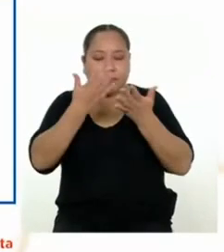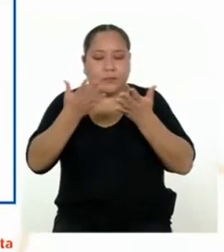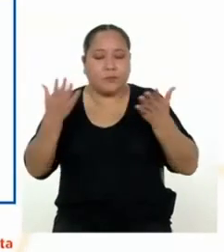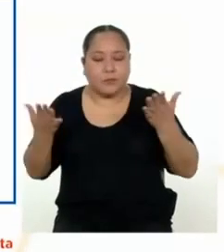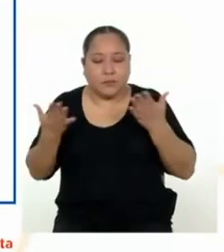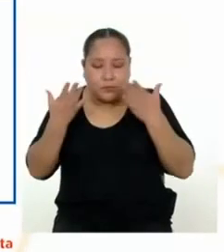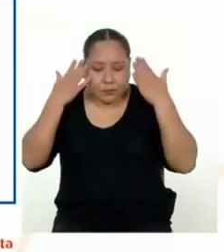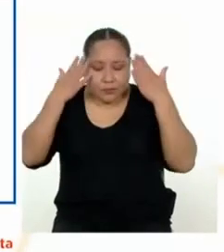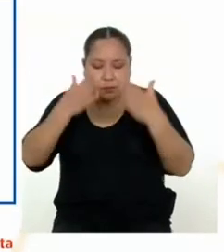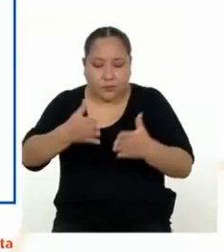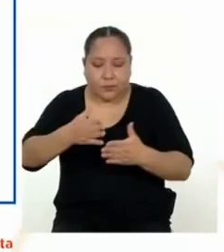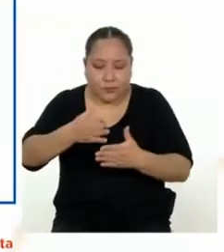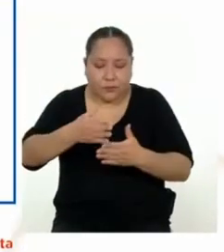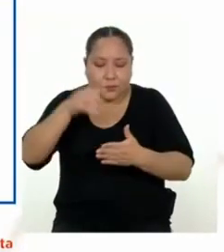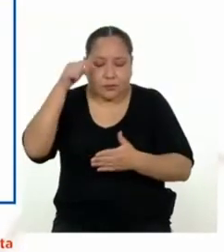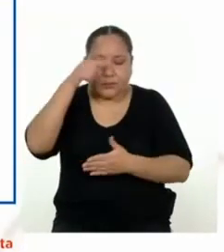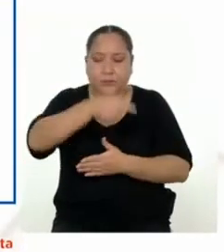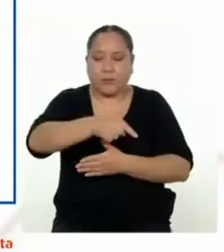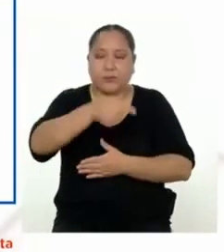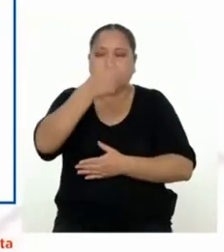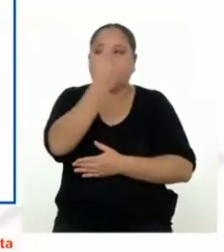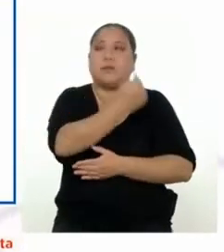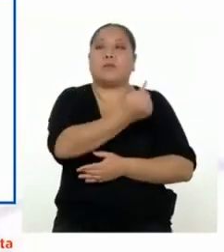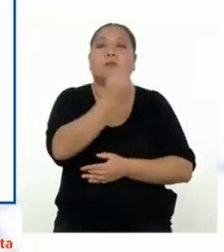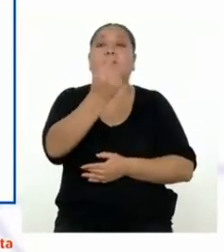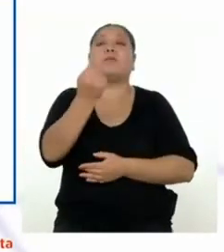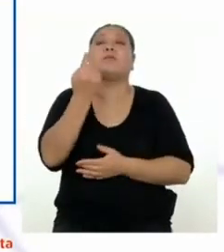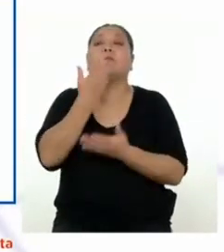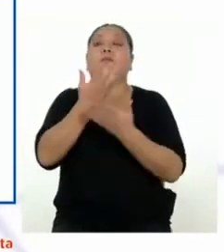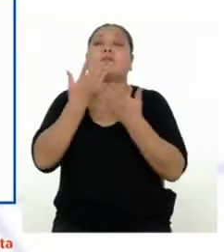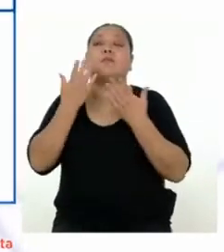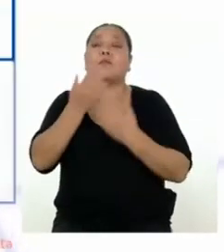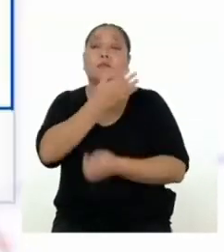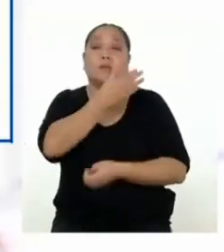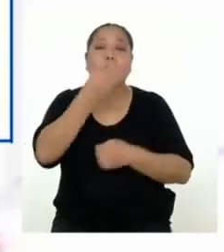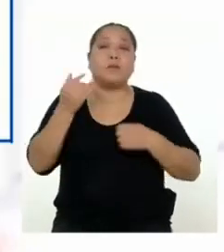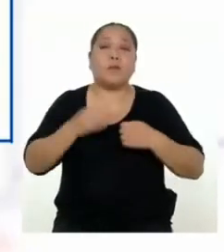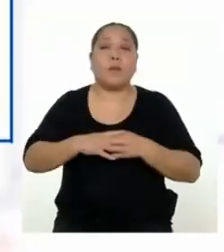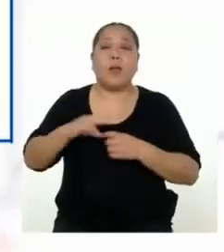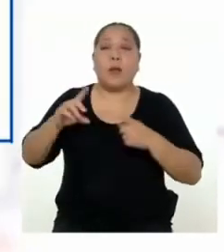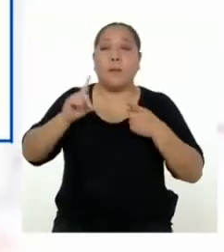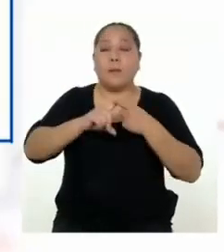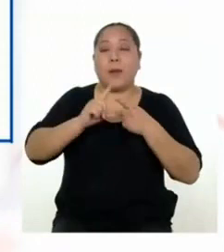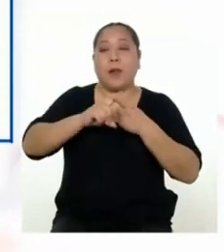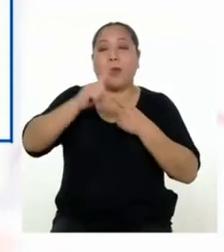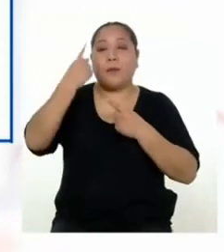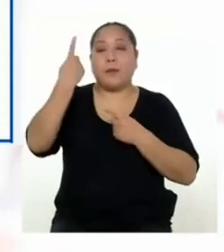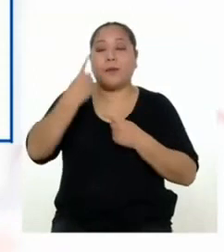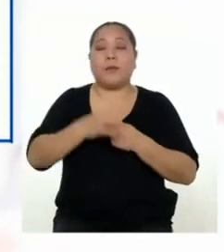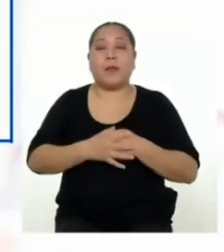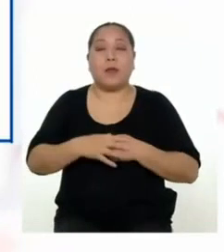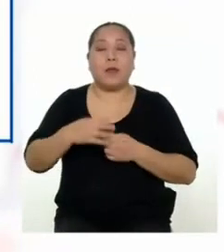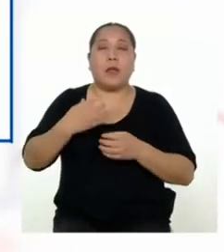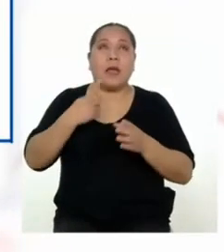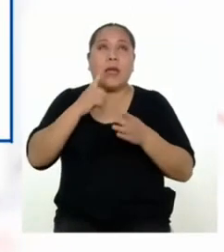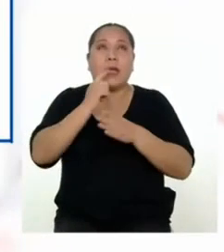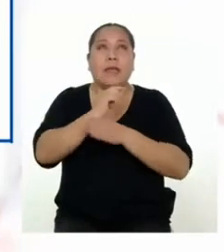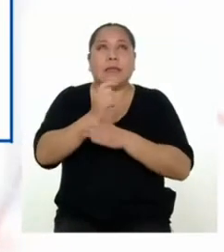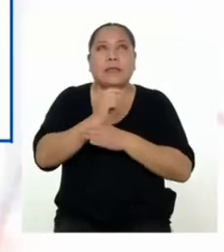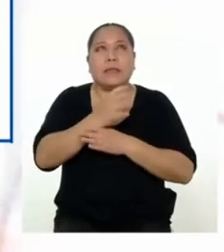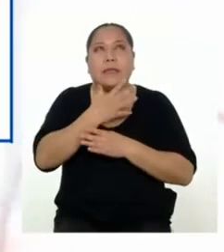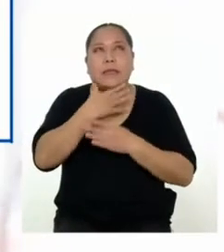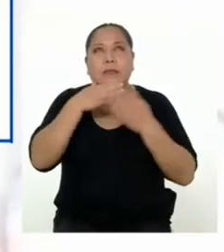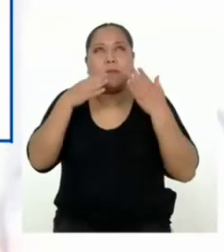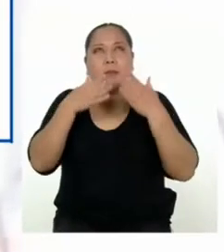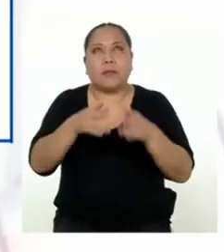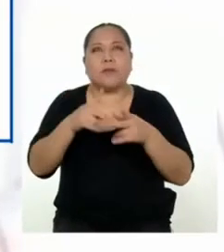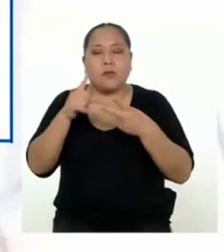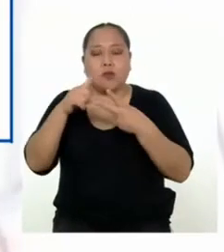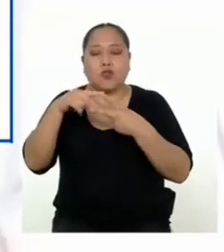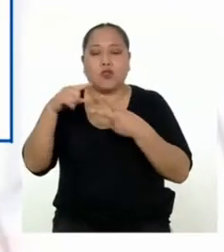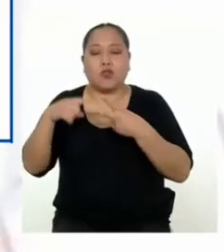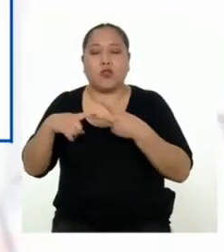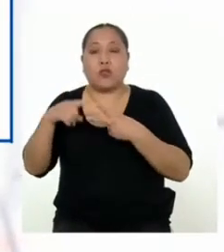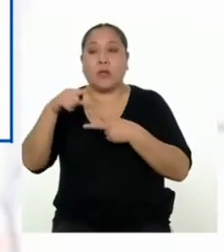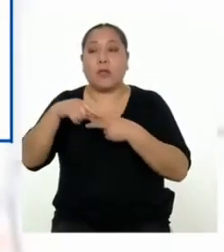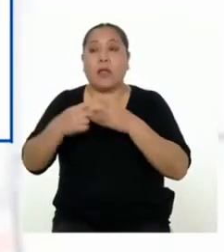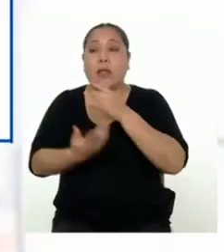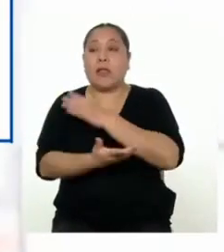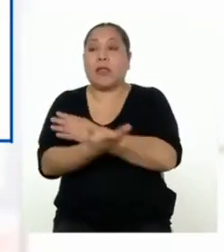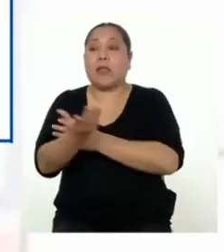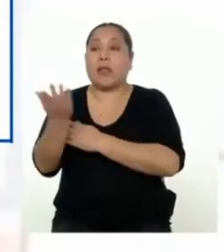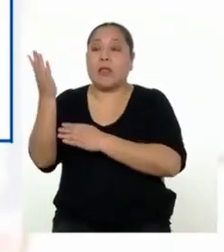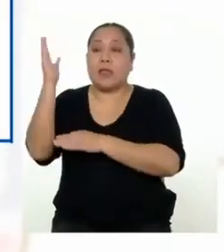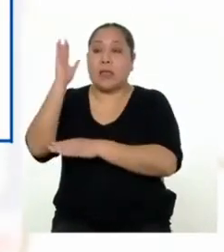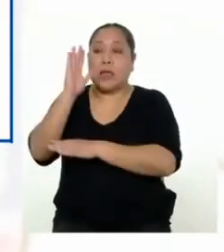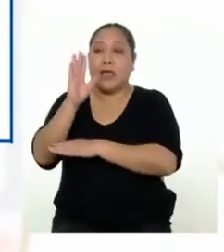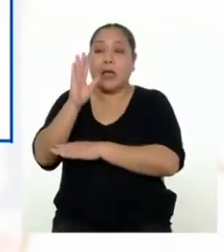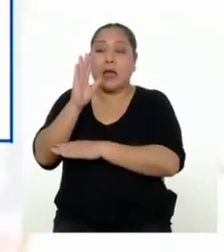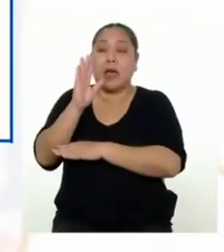específicas se llevarán a cabo con cada acción de mejora. Para la primera creo que las tareas específicas serán dos. Durante el